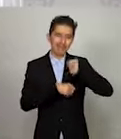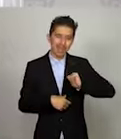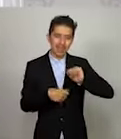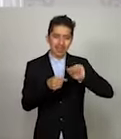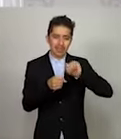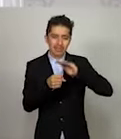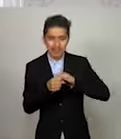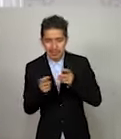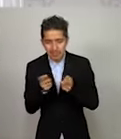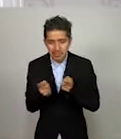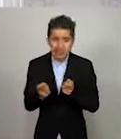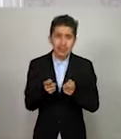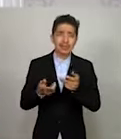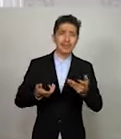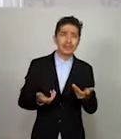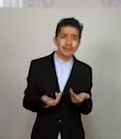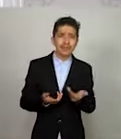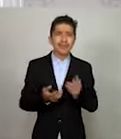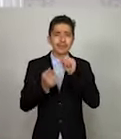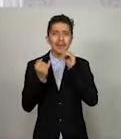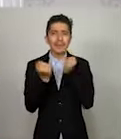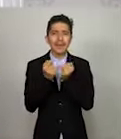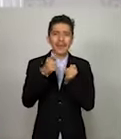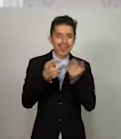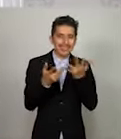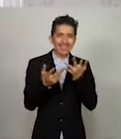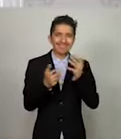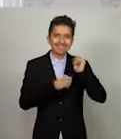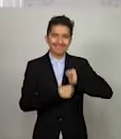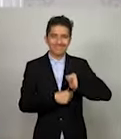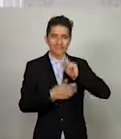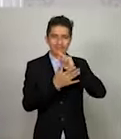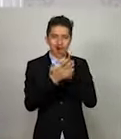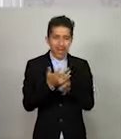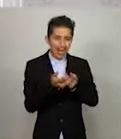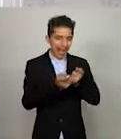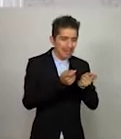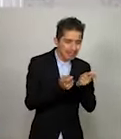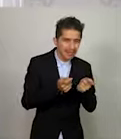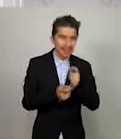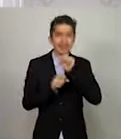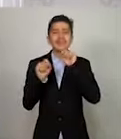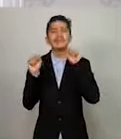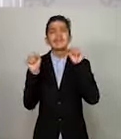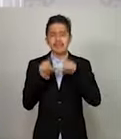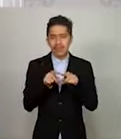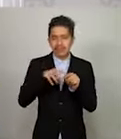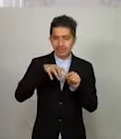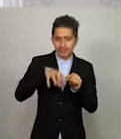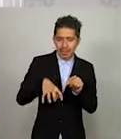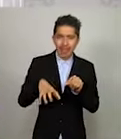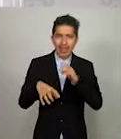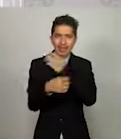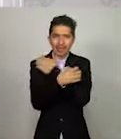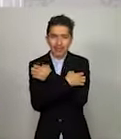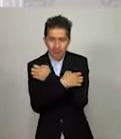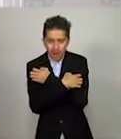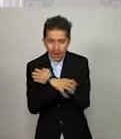carácter administrativo, de los que operan programas, de los que están en el sector